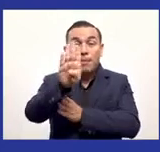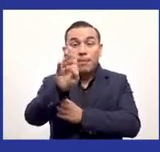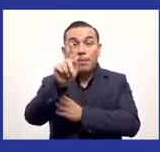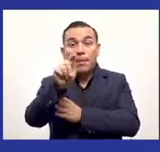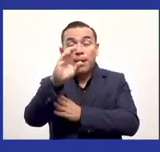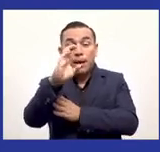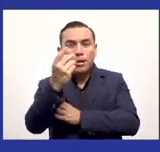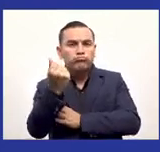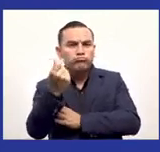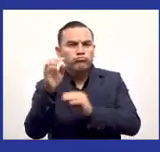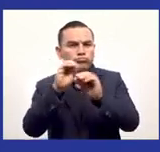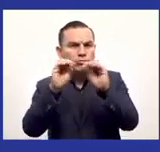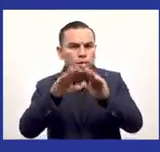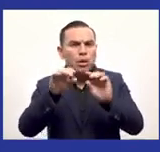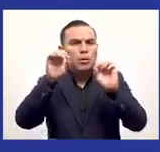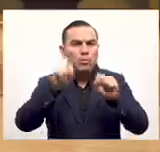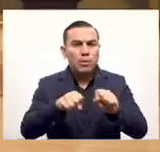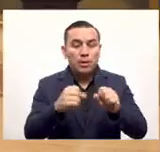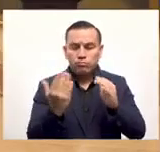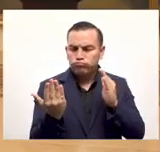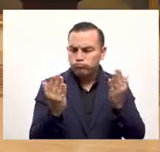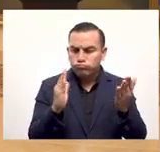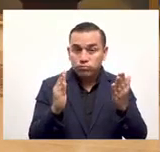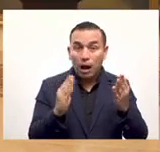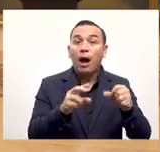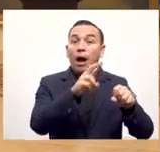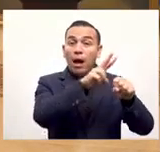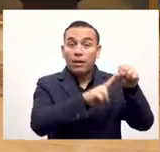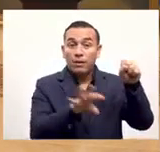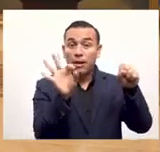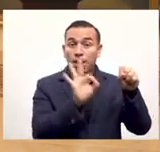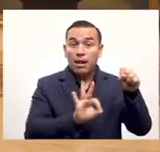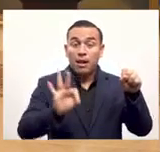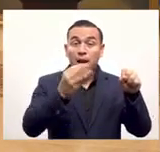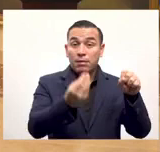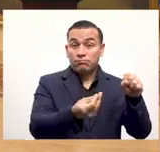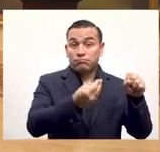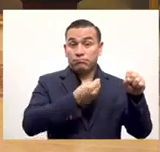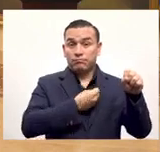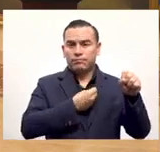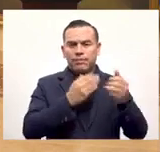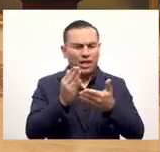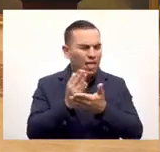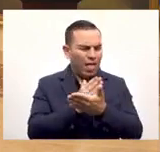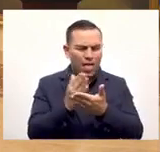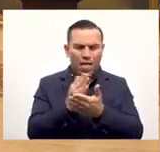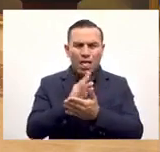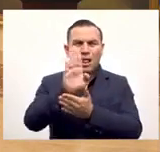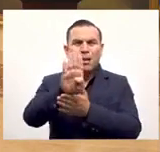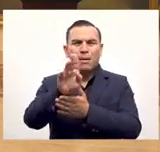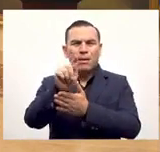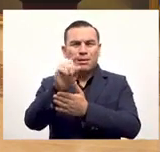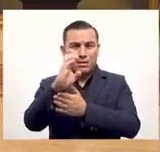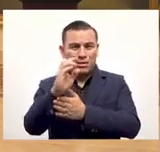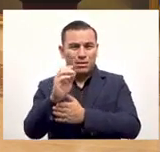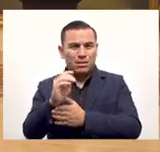escoger recibirlo automáticamente en dólares. Por lo tanto, es totalmente opcional. Nadie tiene que recibir Bitcoin si no lo quiere.